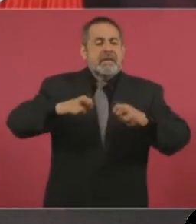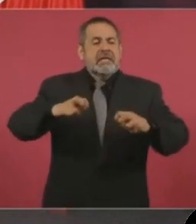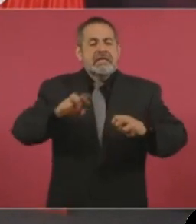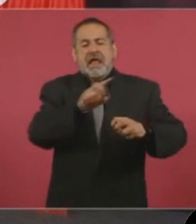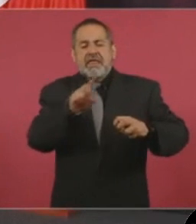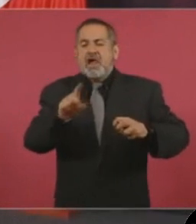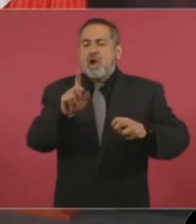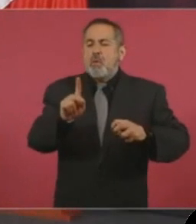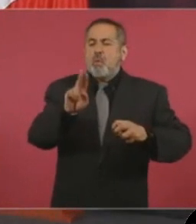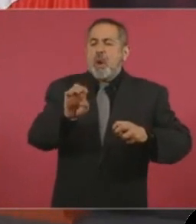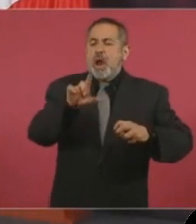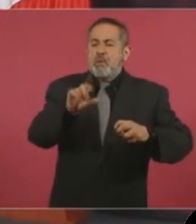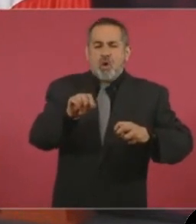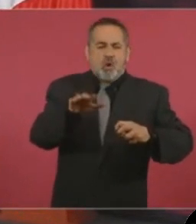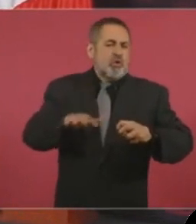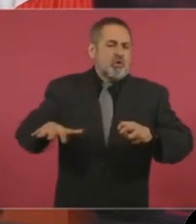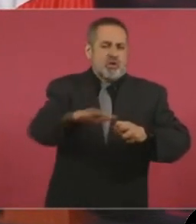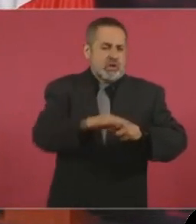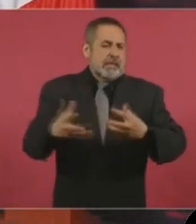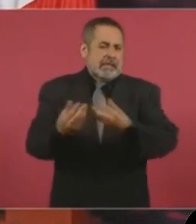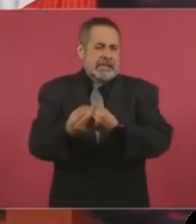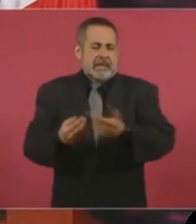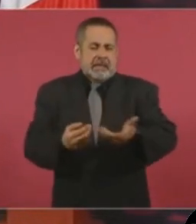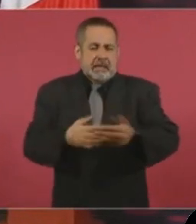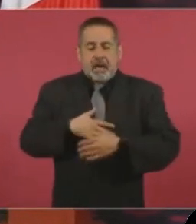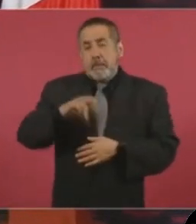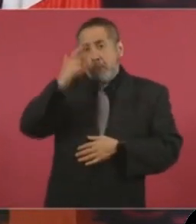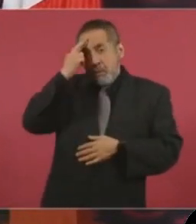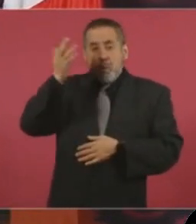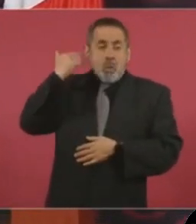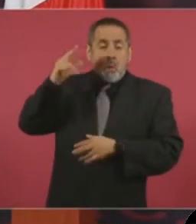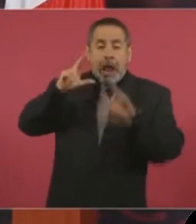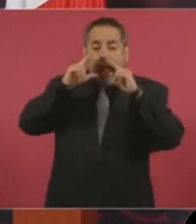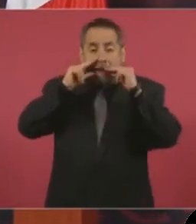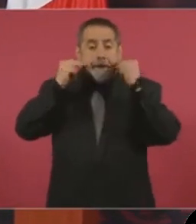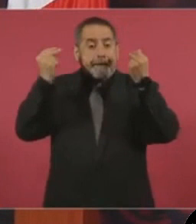que a Francisco Villa